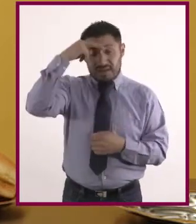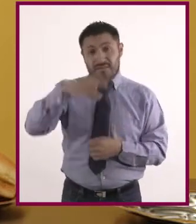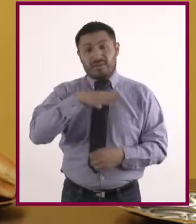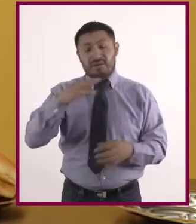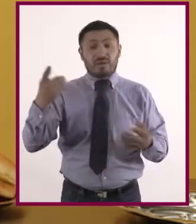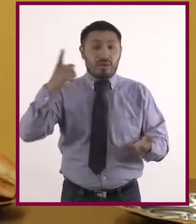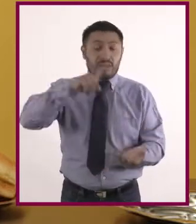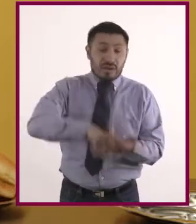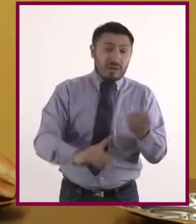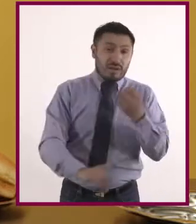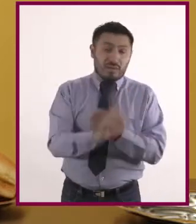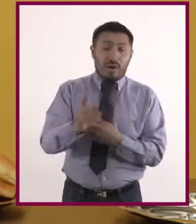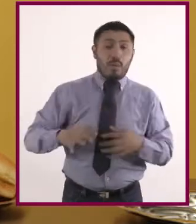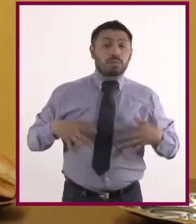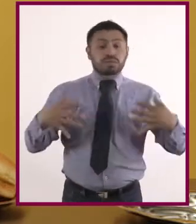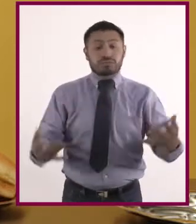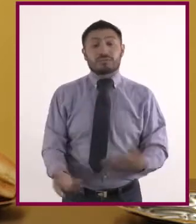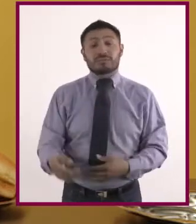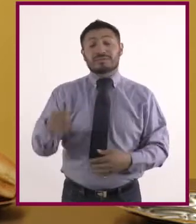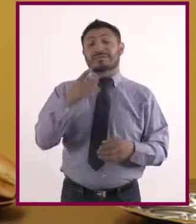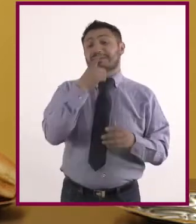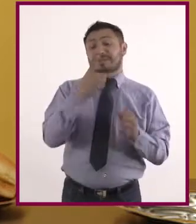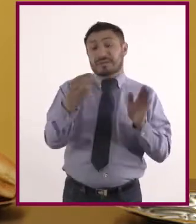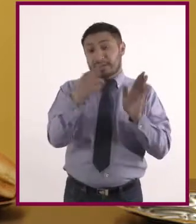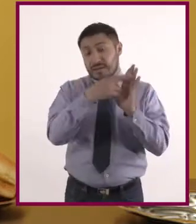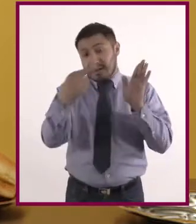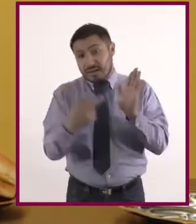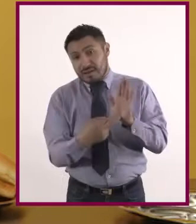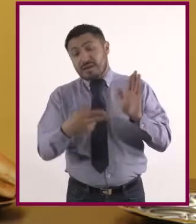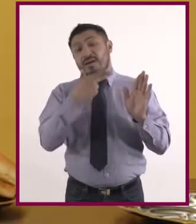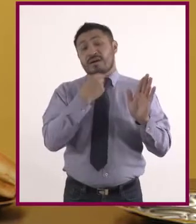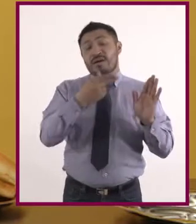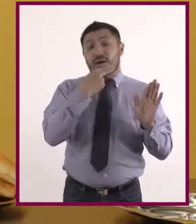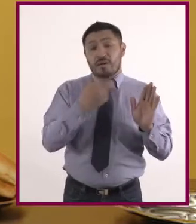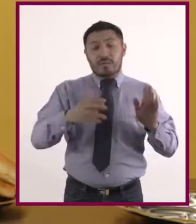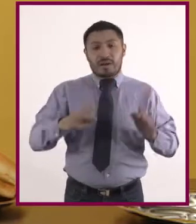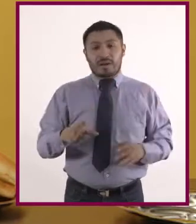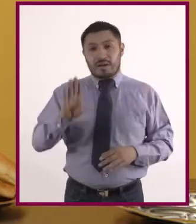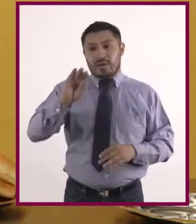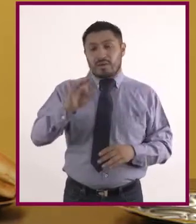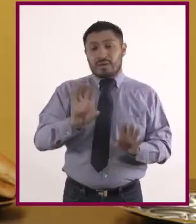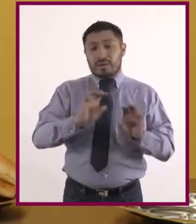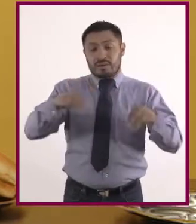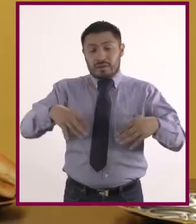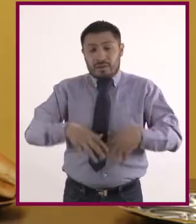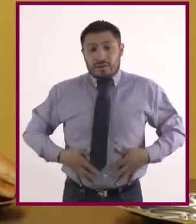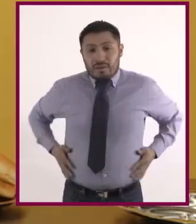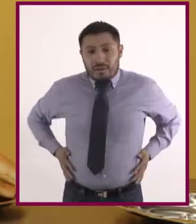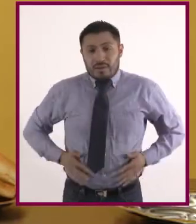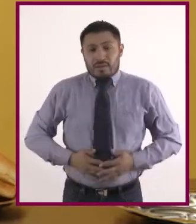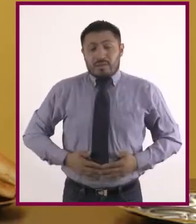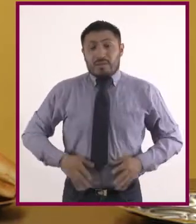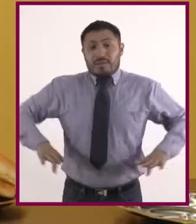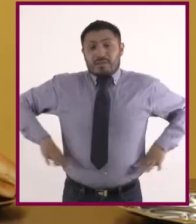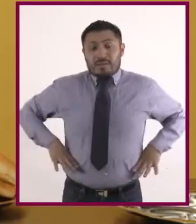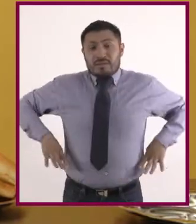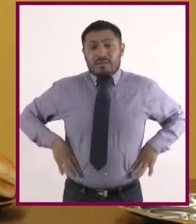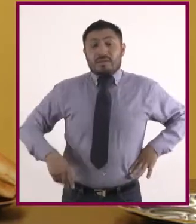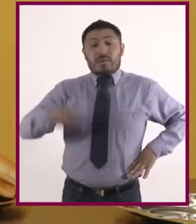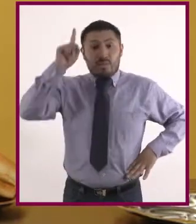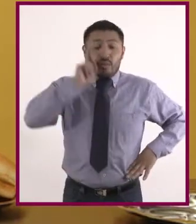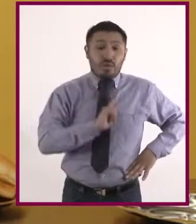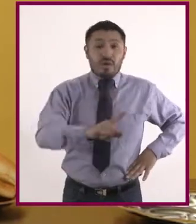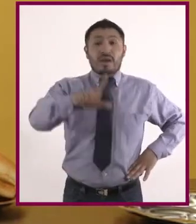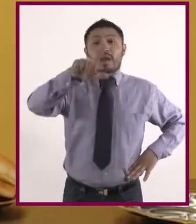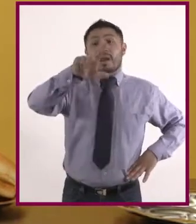la cintura de las mujeres debe medir menos de 80 centímetros y la del hombre menos de 90. Para prevenir la obesidad debemos realizar mínimo 30 minutos de